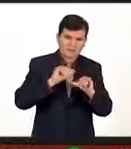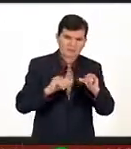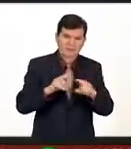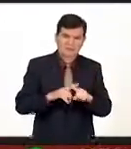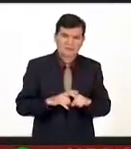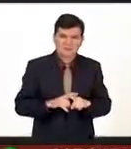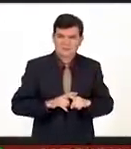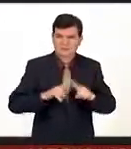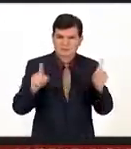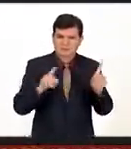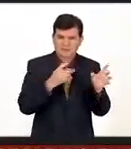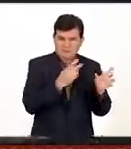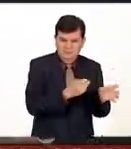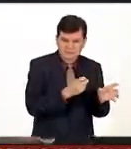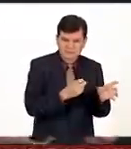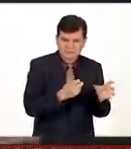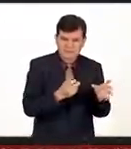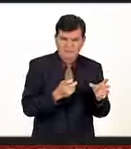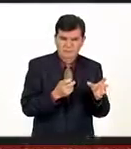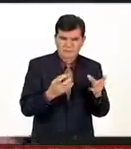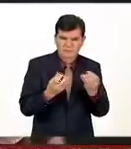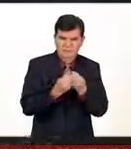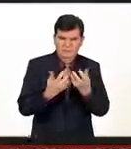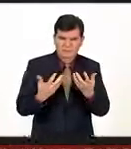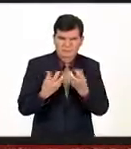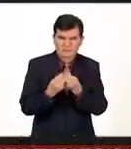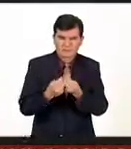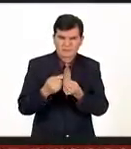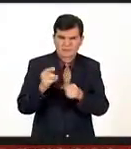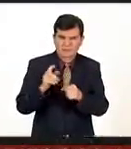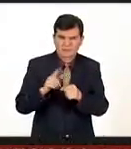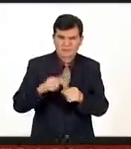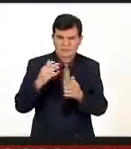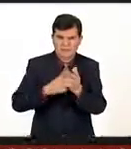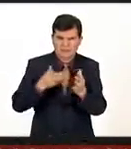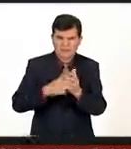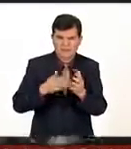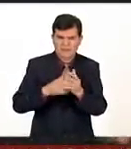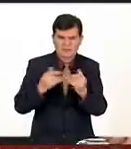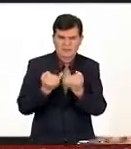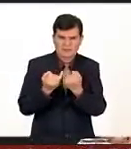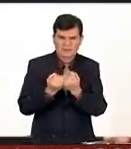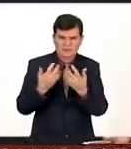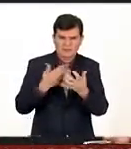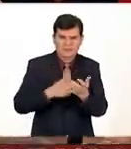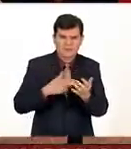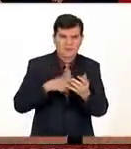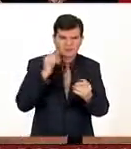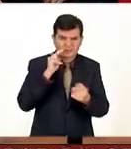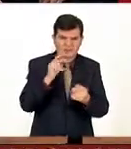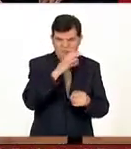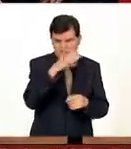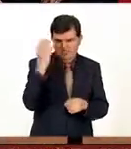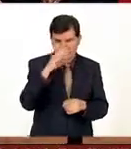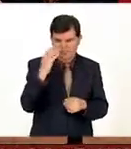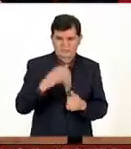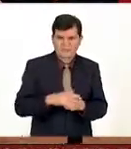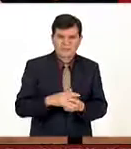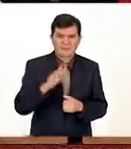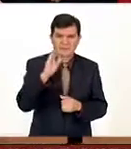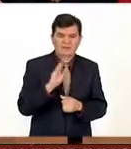son eso con una mezcla de los talleres mecánicos mexicanos lo que lo que estamos viendo en las fotografías